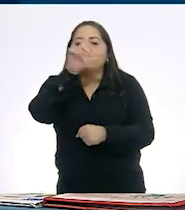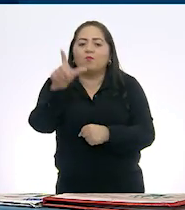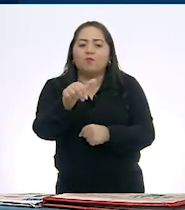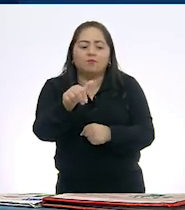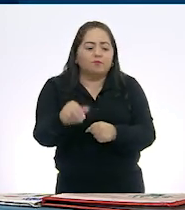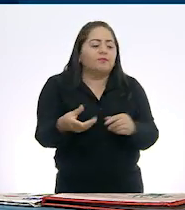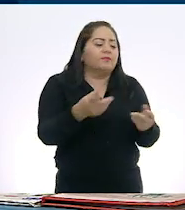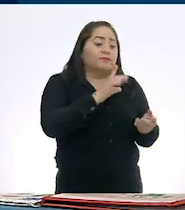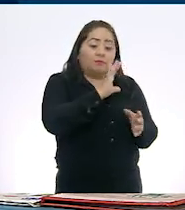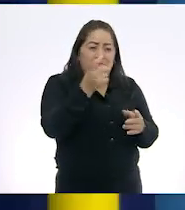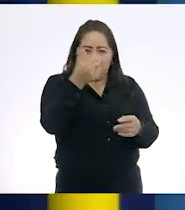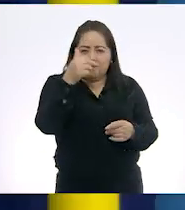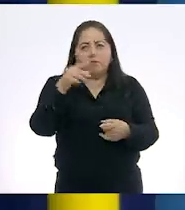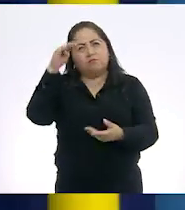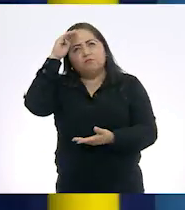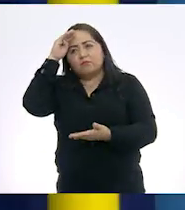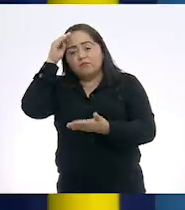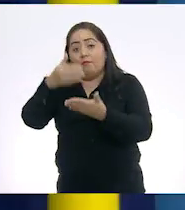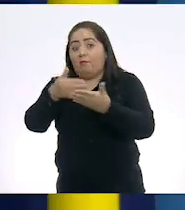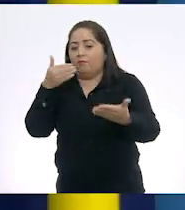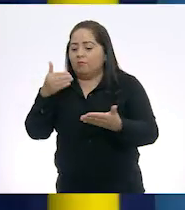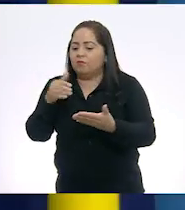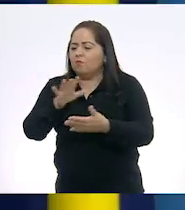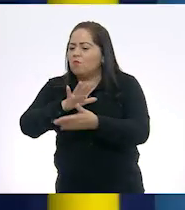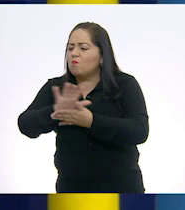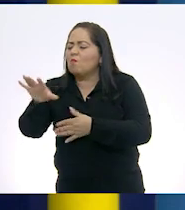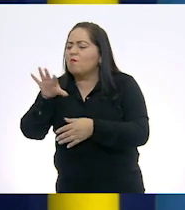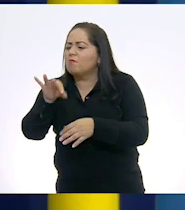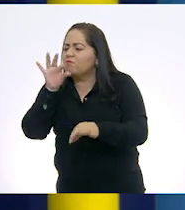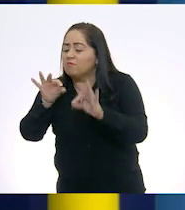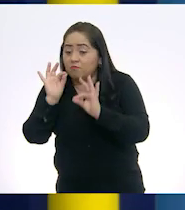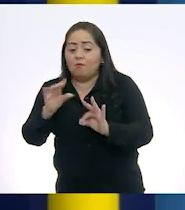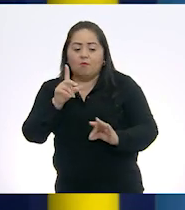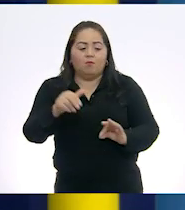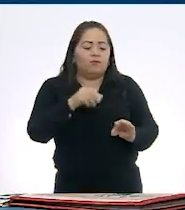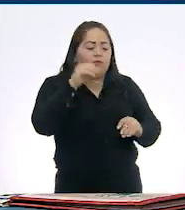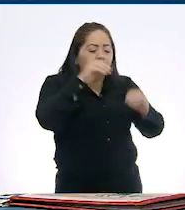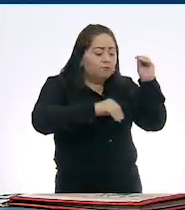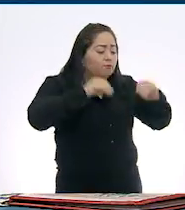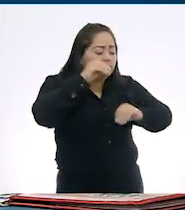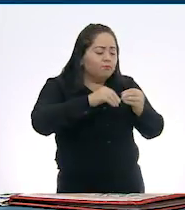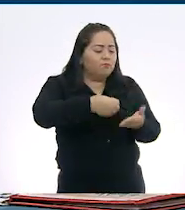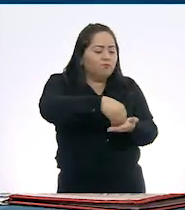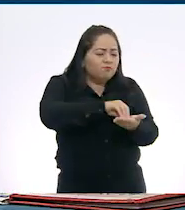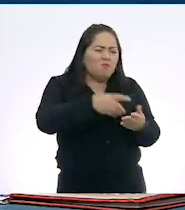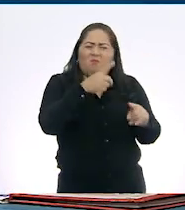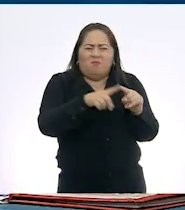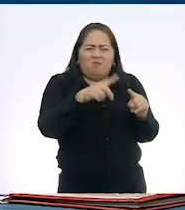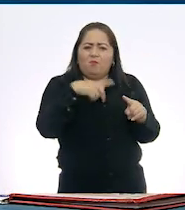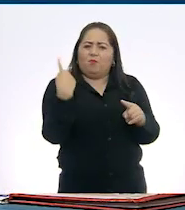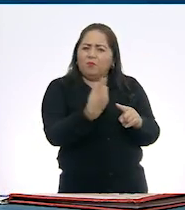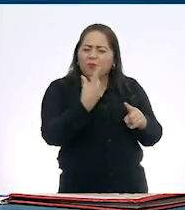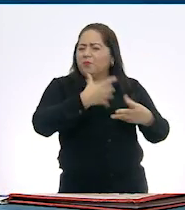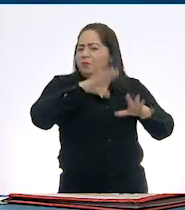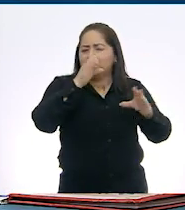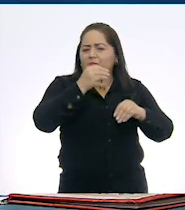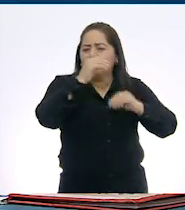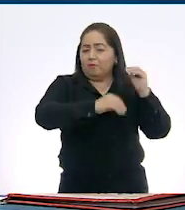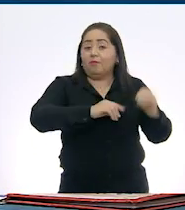pasó a un proceso que puede hacer tueste, hervido, molido u otro. Bien.